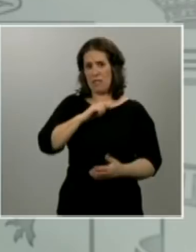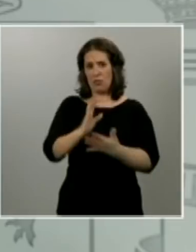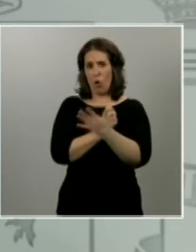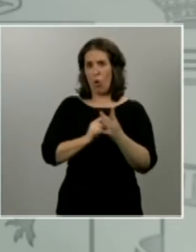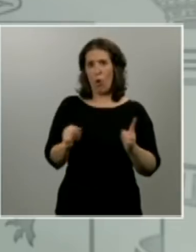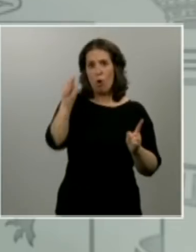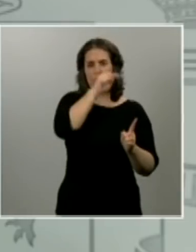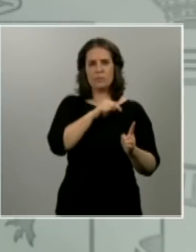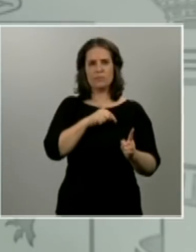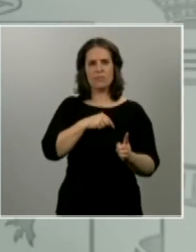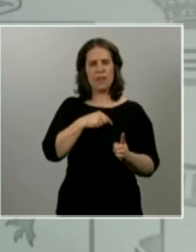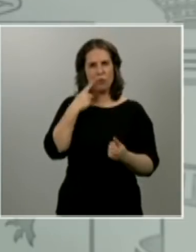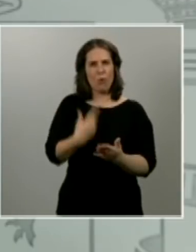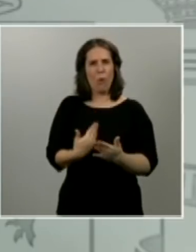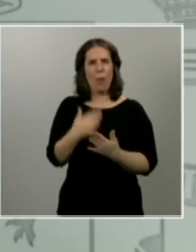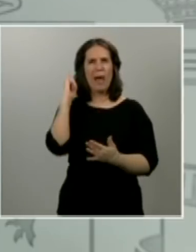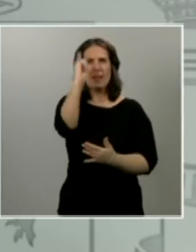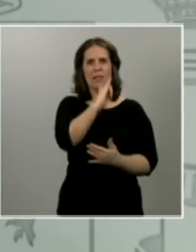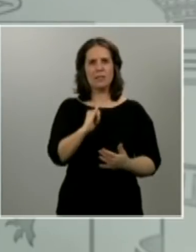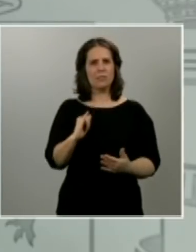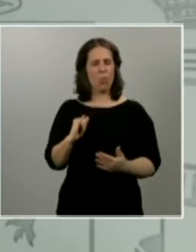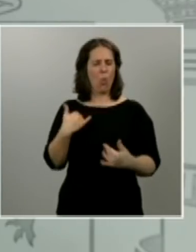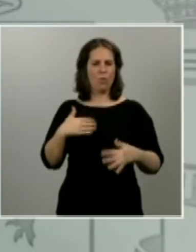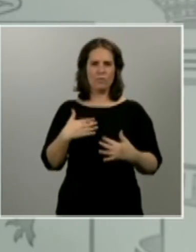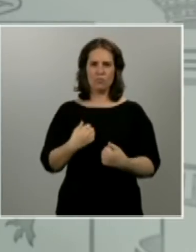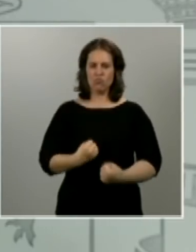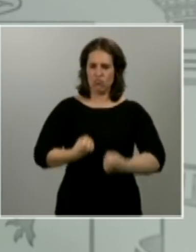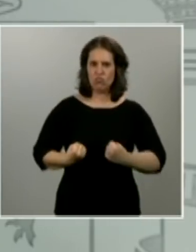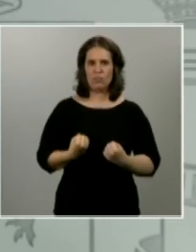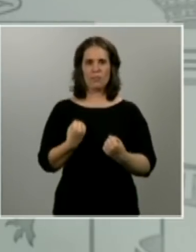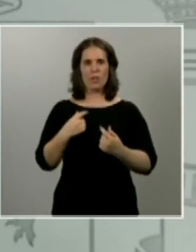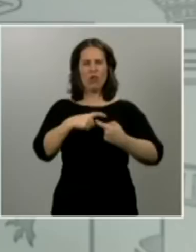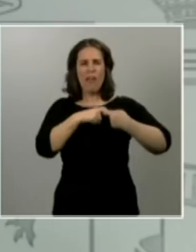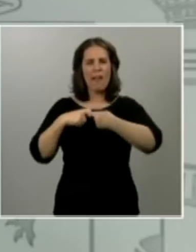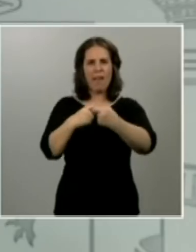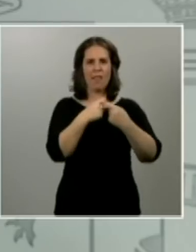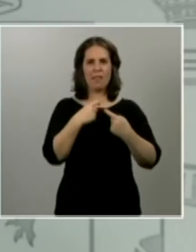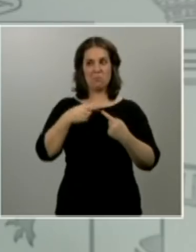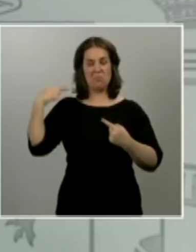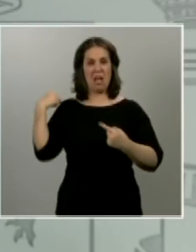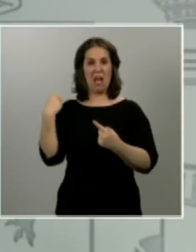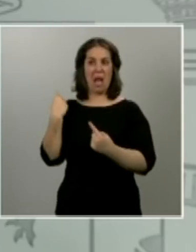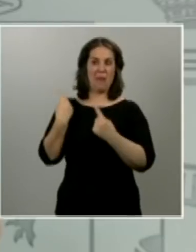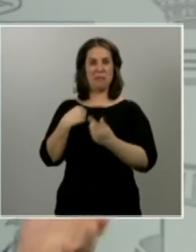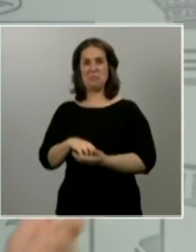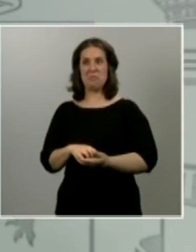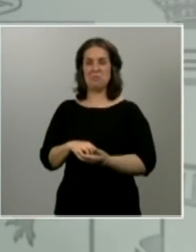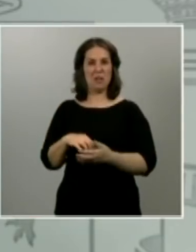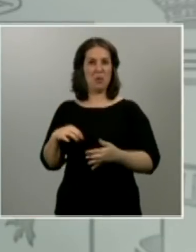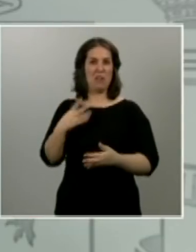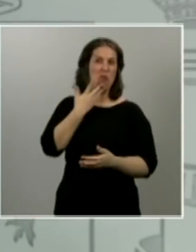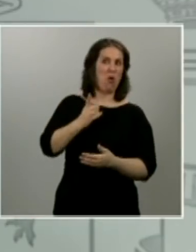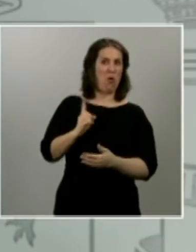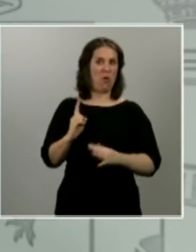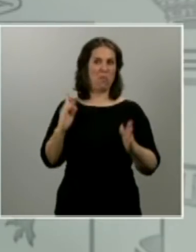reserva de energía y de solidaridad que algunas veces había puesto en duda, que desconocíamos, en momentos críticos que también ha